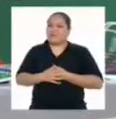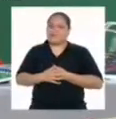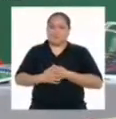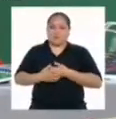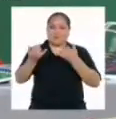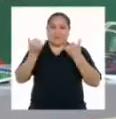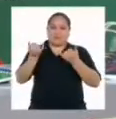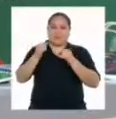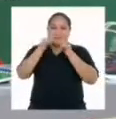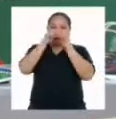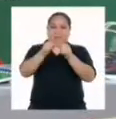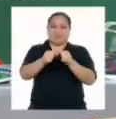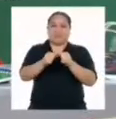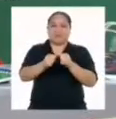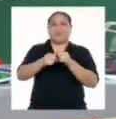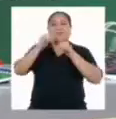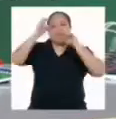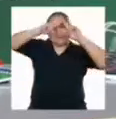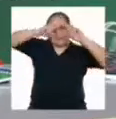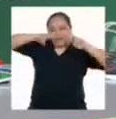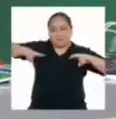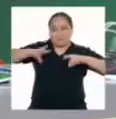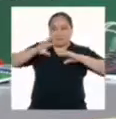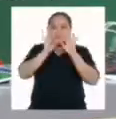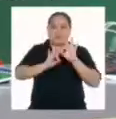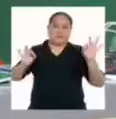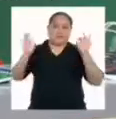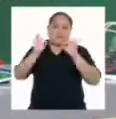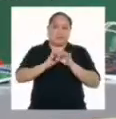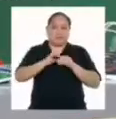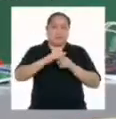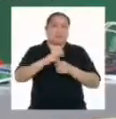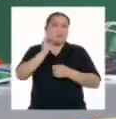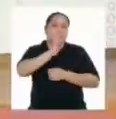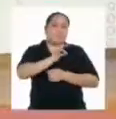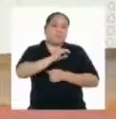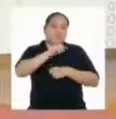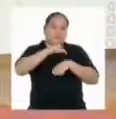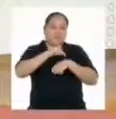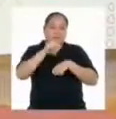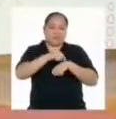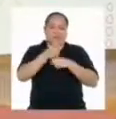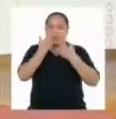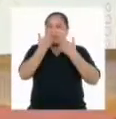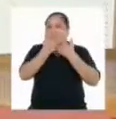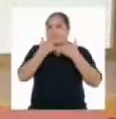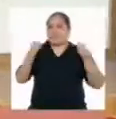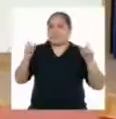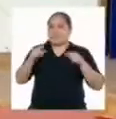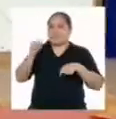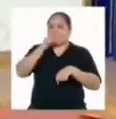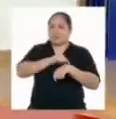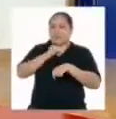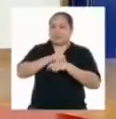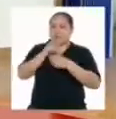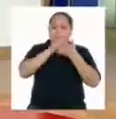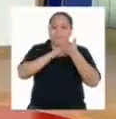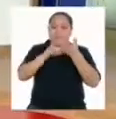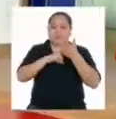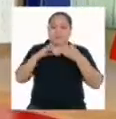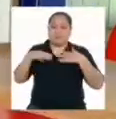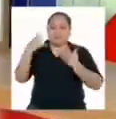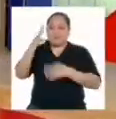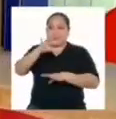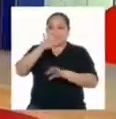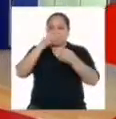Hoy seguimos con nuestra investigación sobre la importancia de aprovechar nuestro tiempo libre. Durante nuestra lectura, pudimos